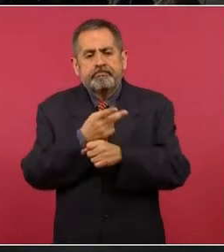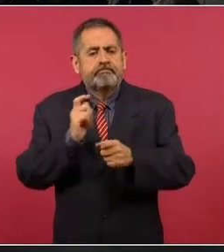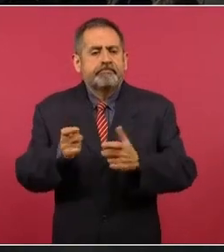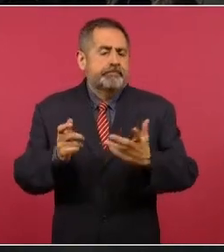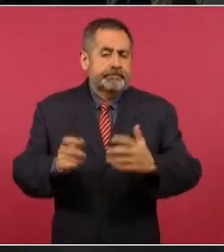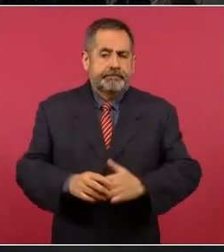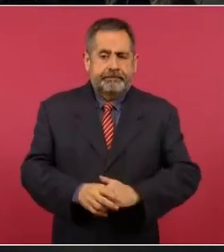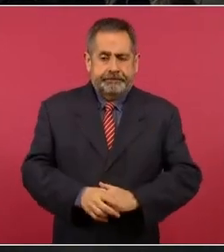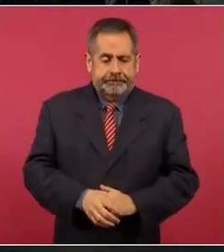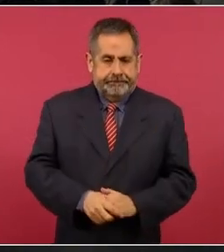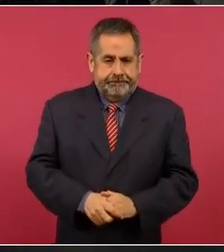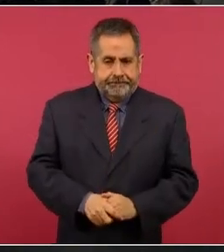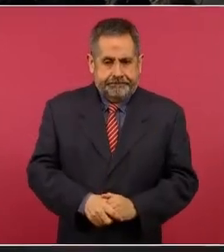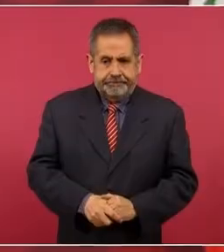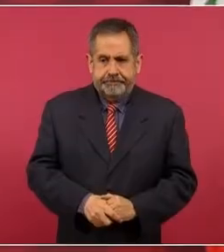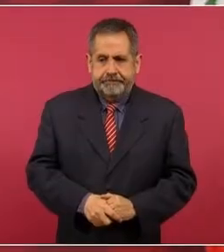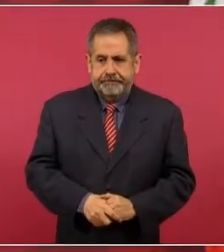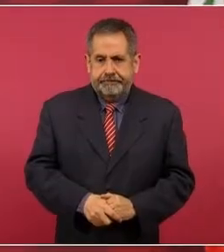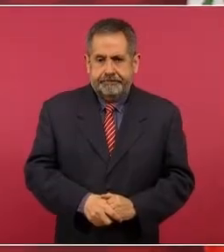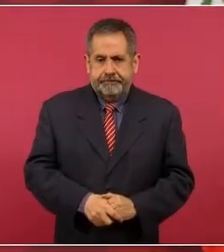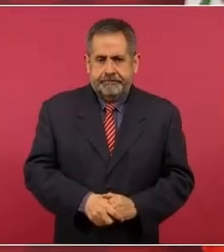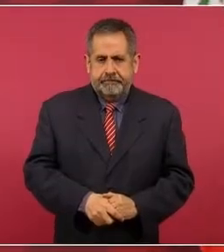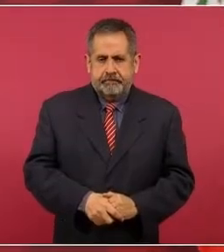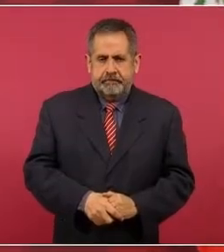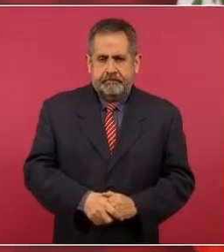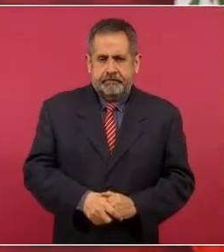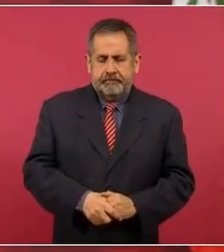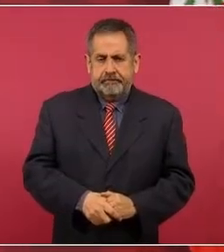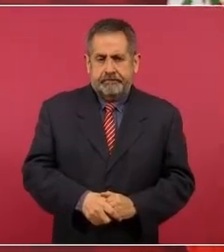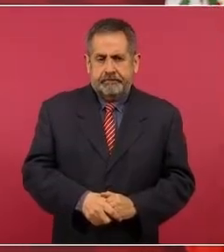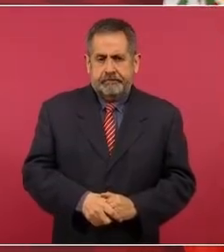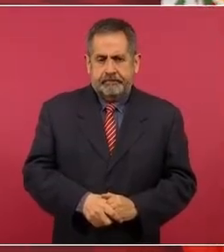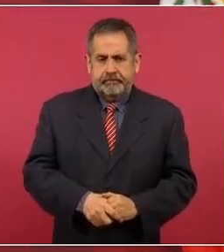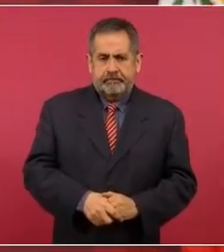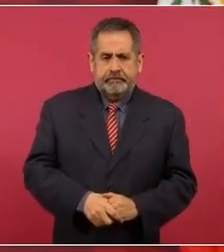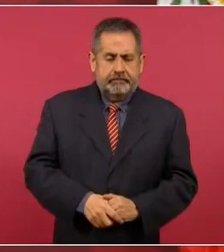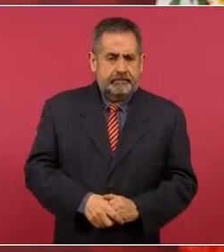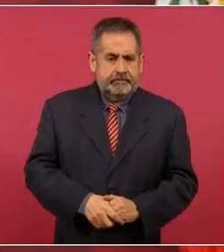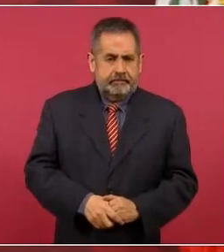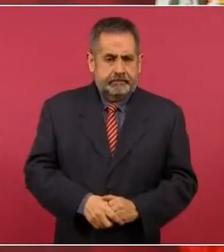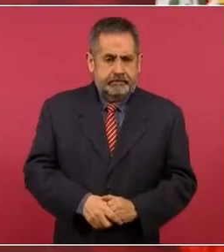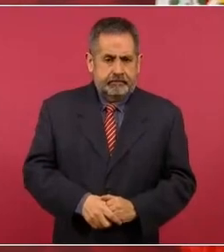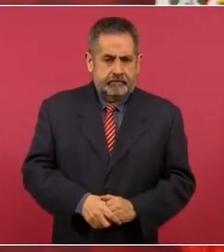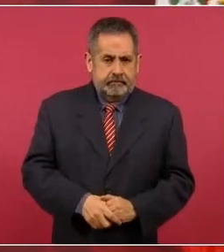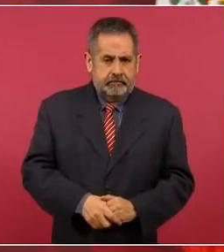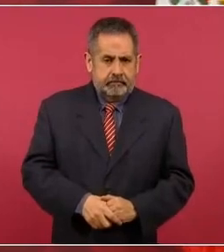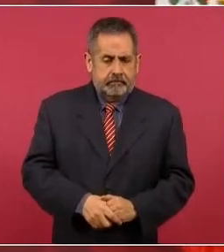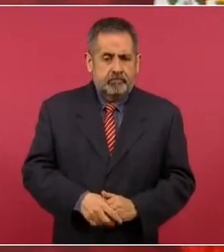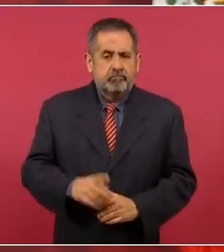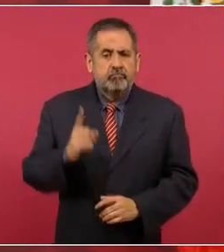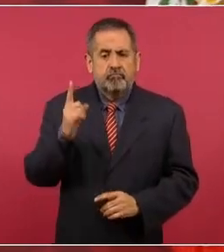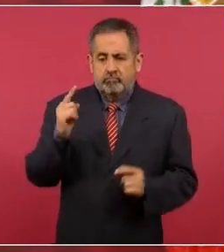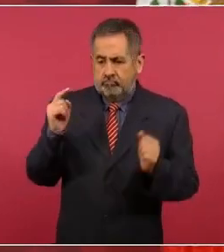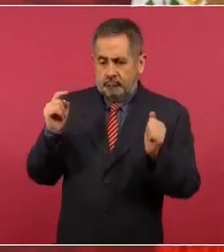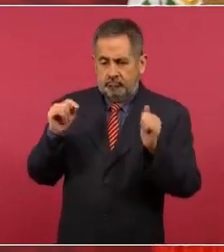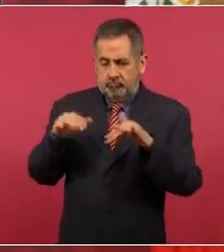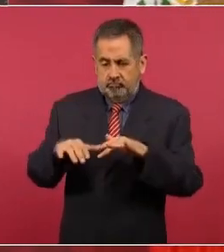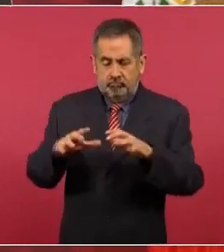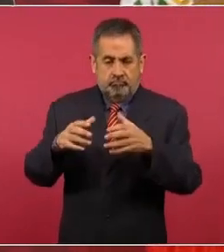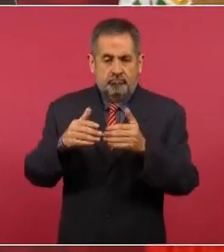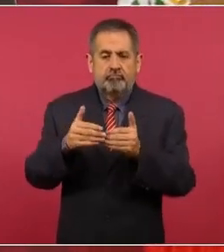va un contingente adelante.